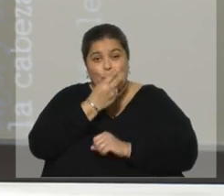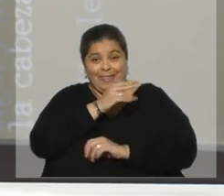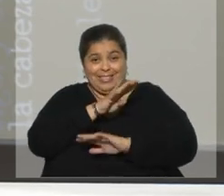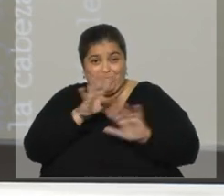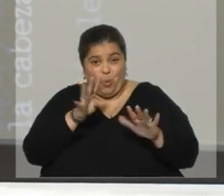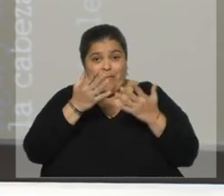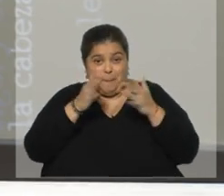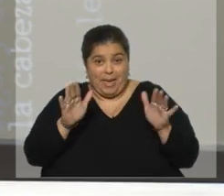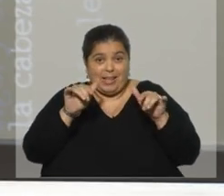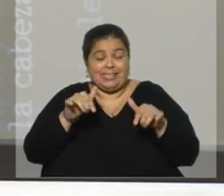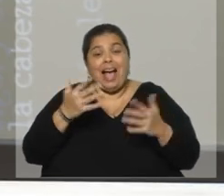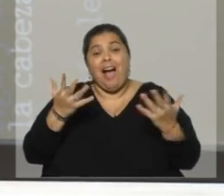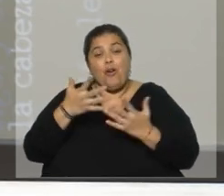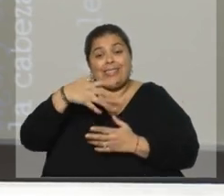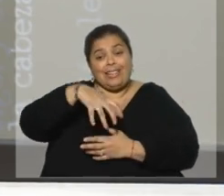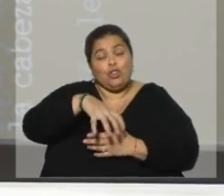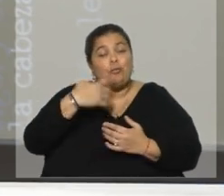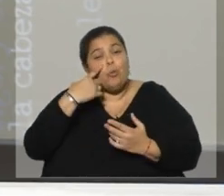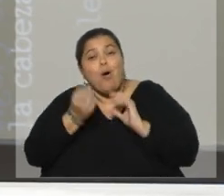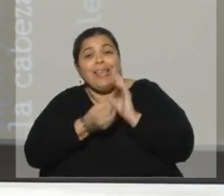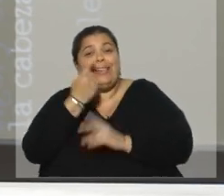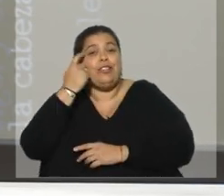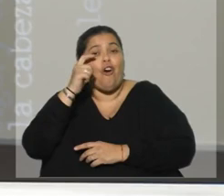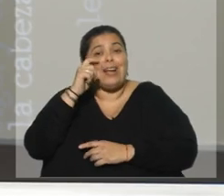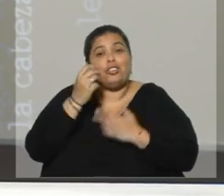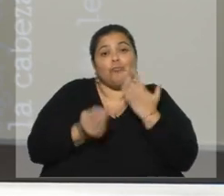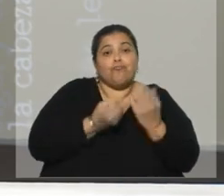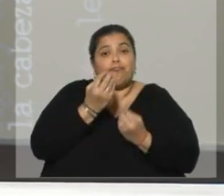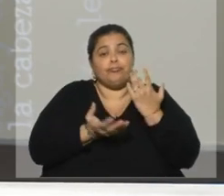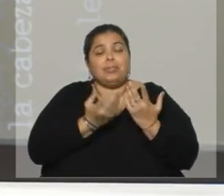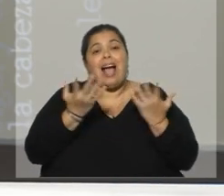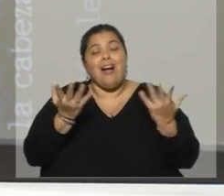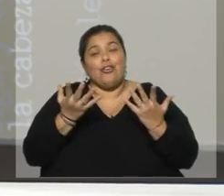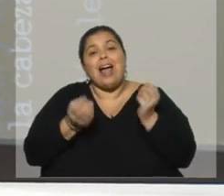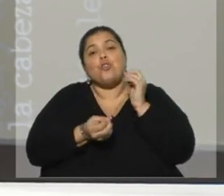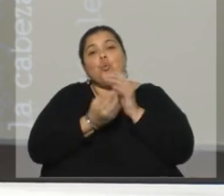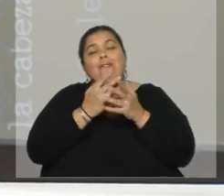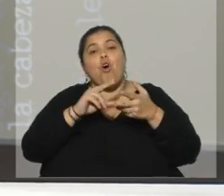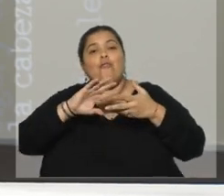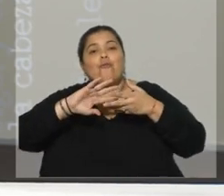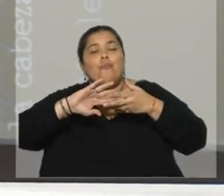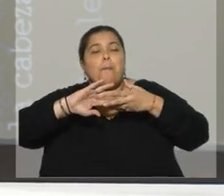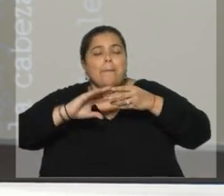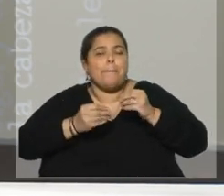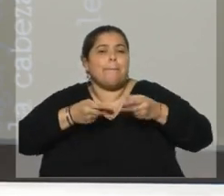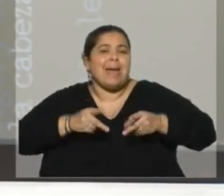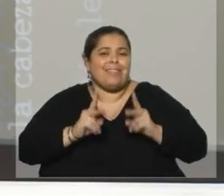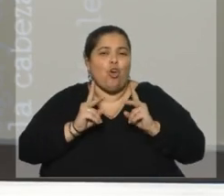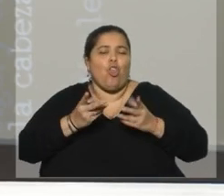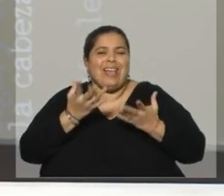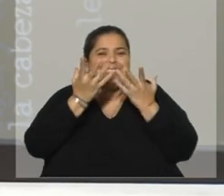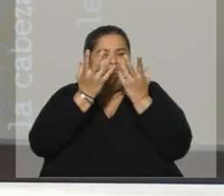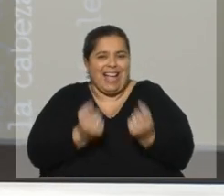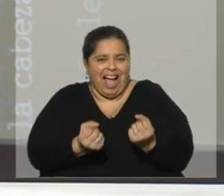todo a la innovación y recientemente se viene desarrollando un nuevo método de secado de las plantas en nuestro país, que a